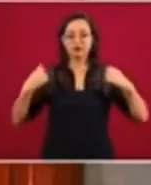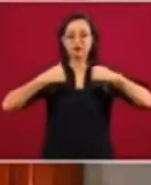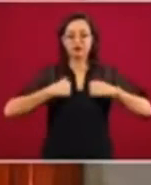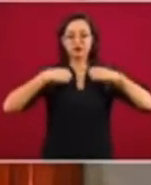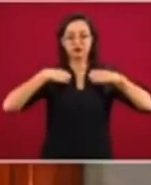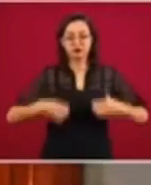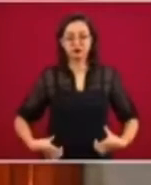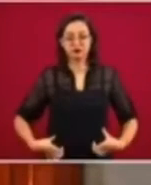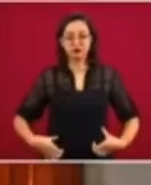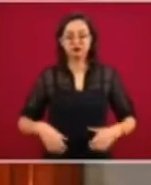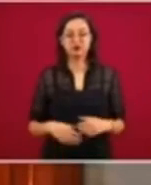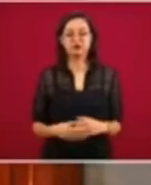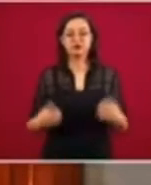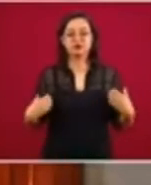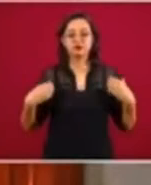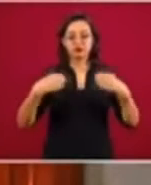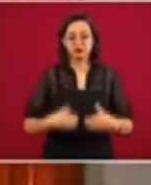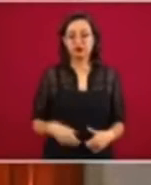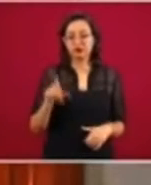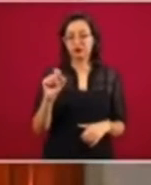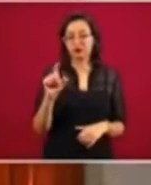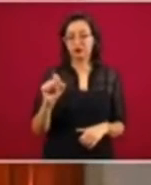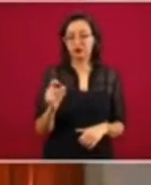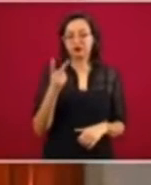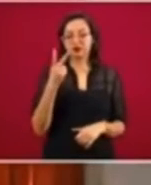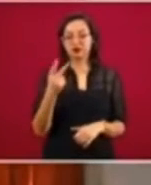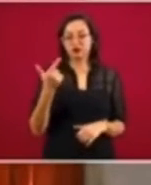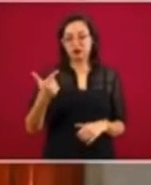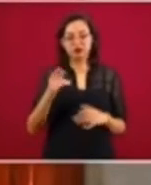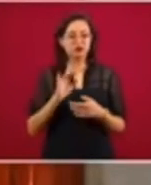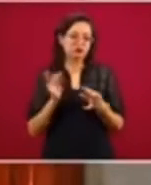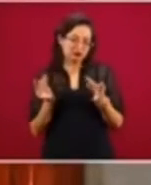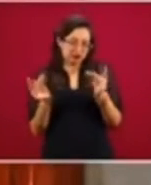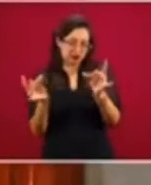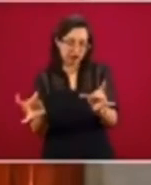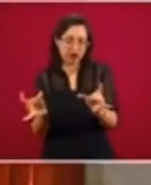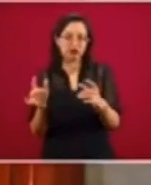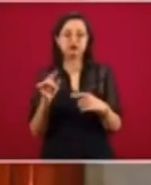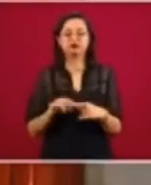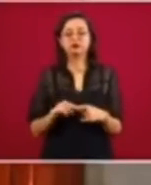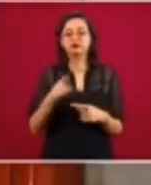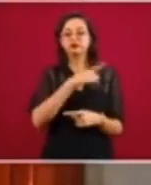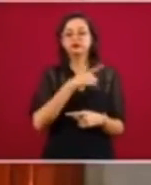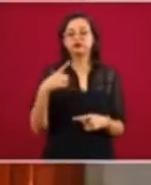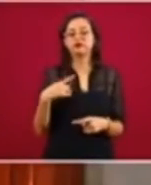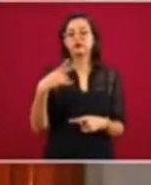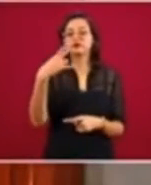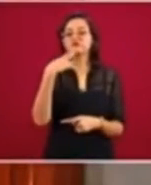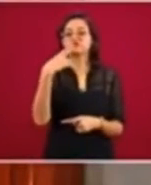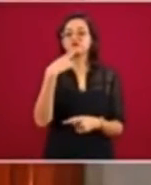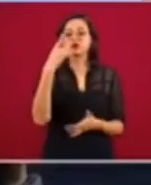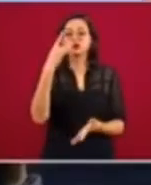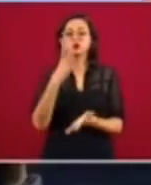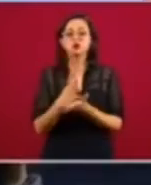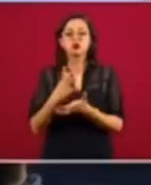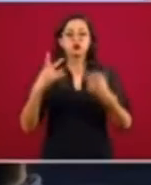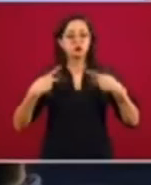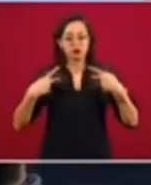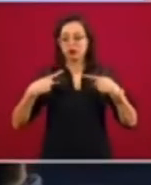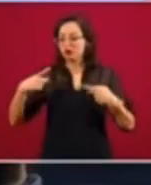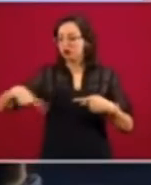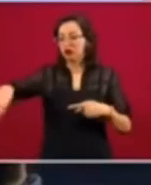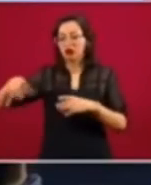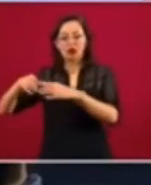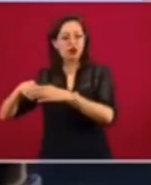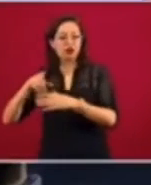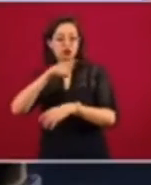siguientes características. Bata de 22 gramos, esas delgadas que se presentaron en la foto, estas batas deberán ser usadas exclusivamente por personal que no está en